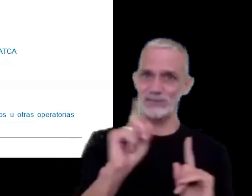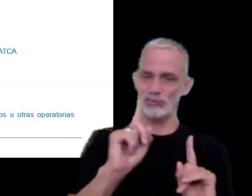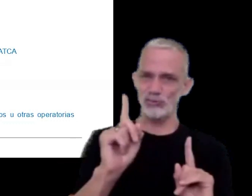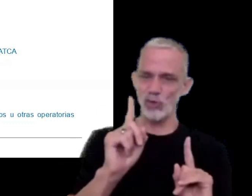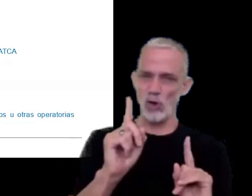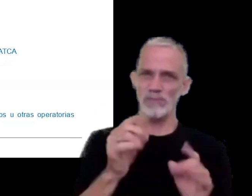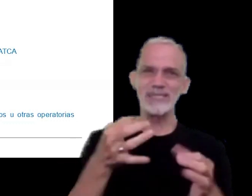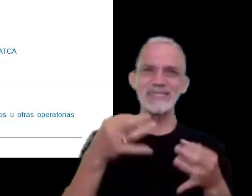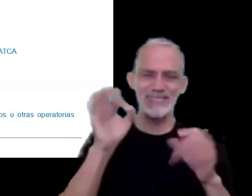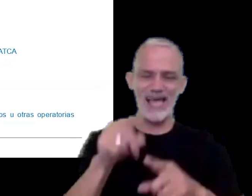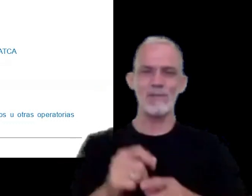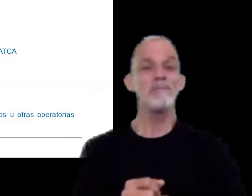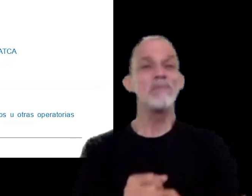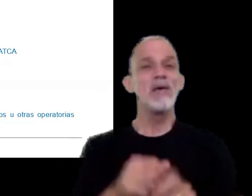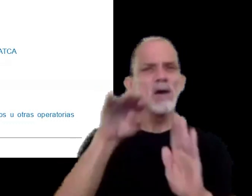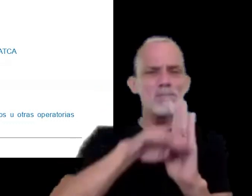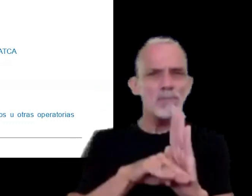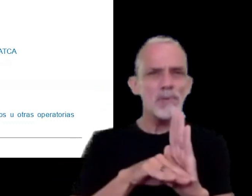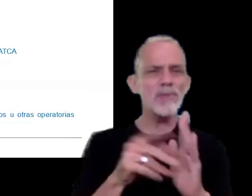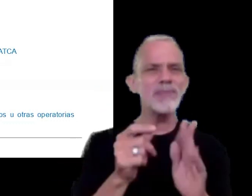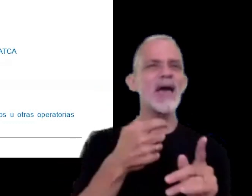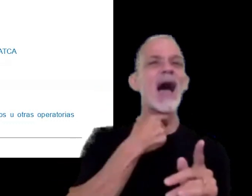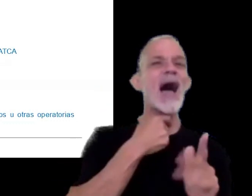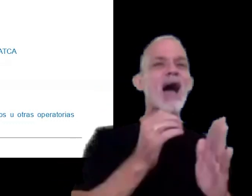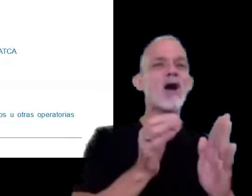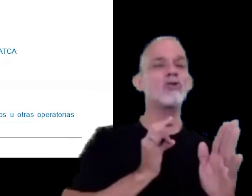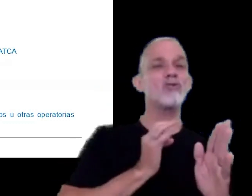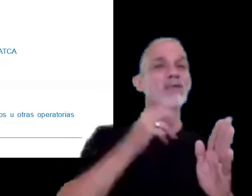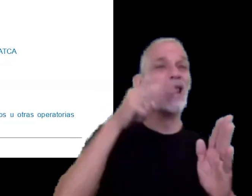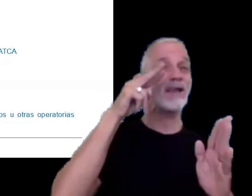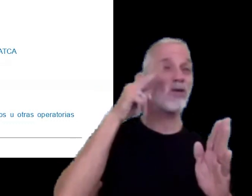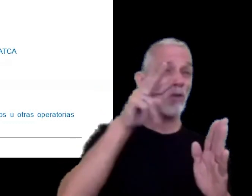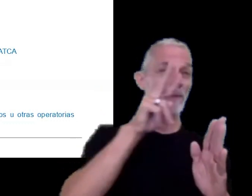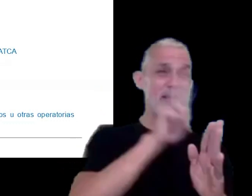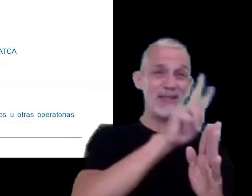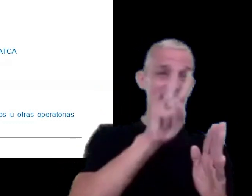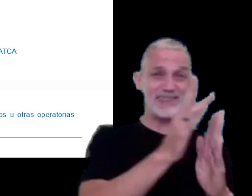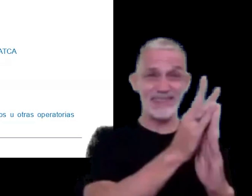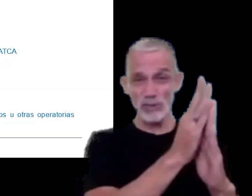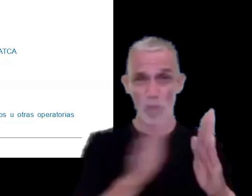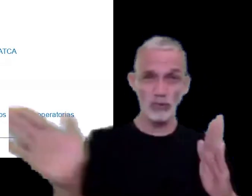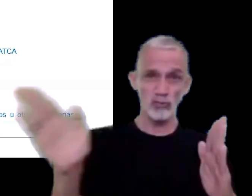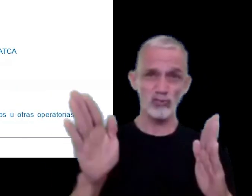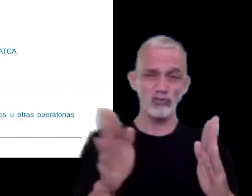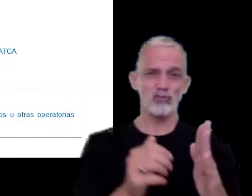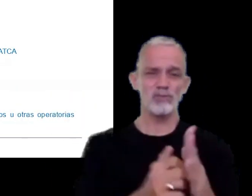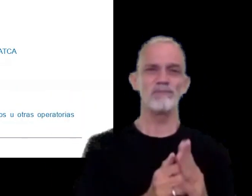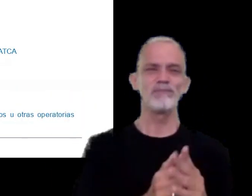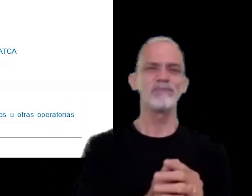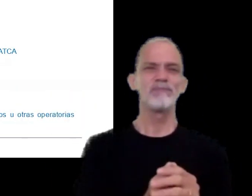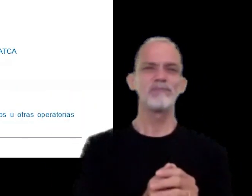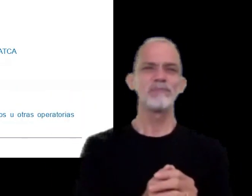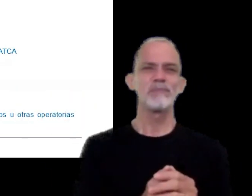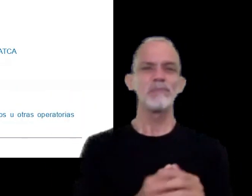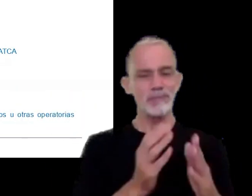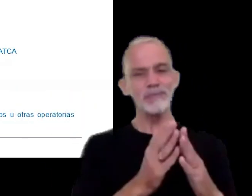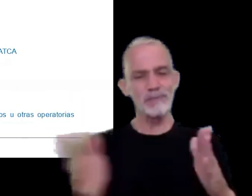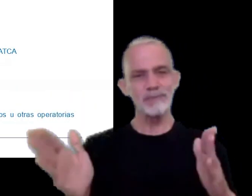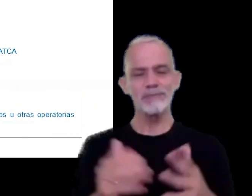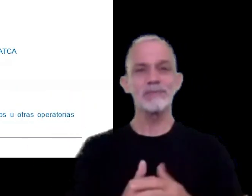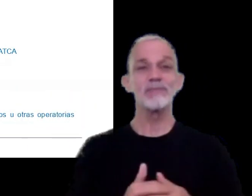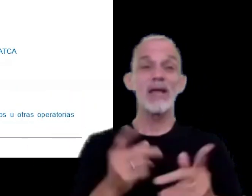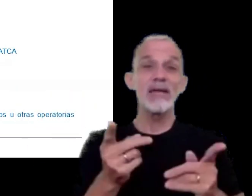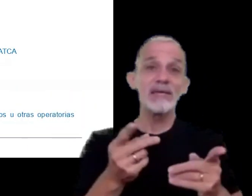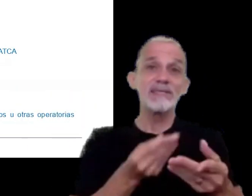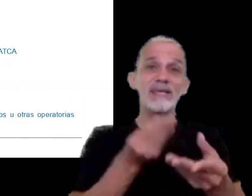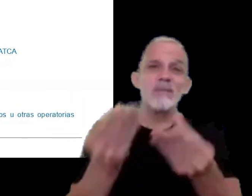es un régimen que aplica para ejercicios fiscales agosto 2022 en adelante y se